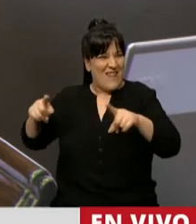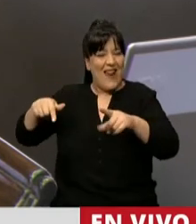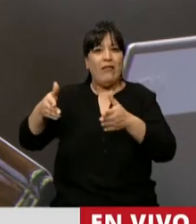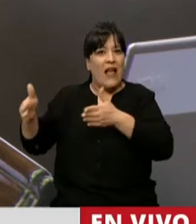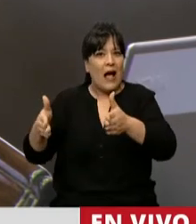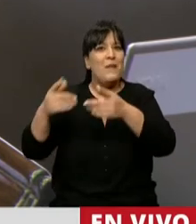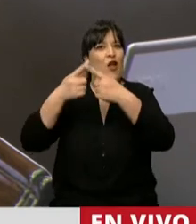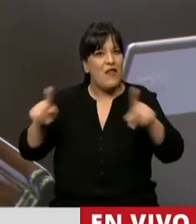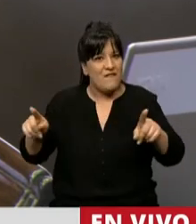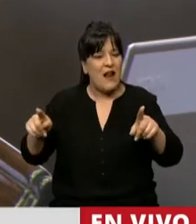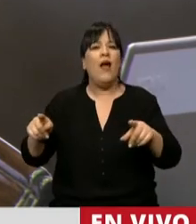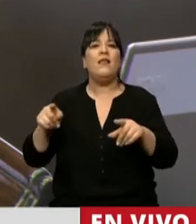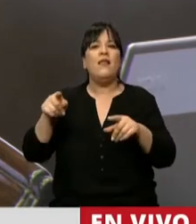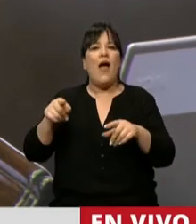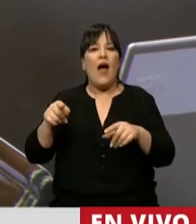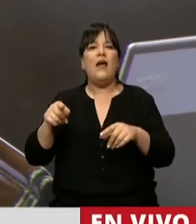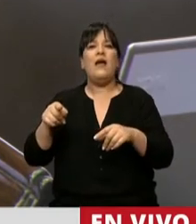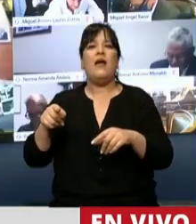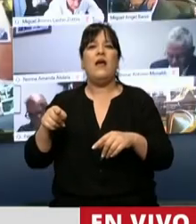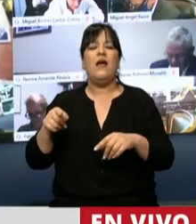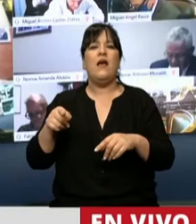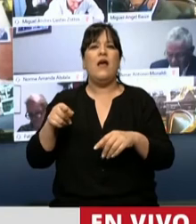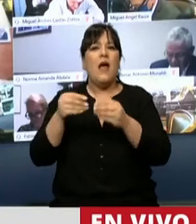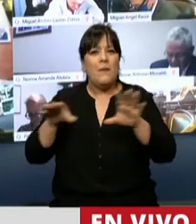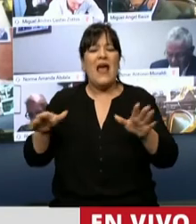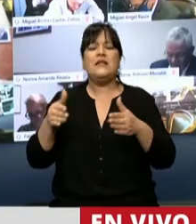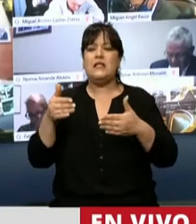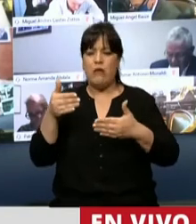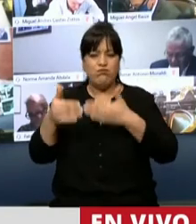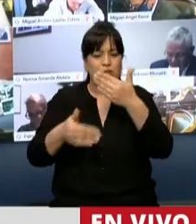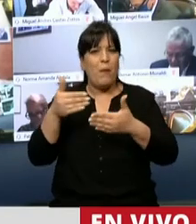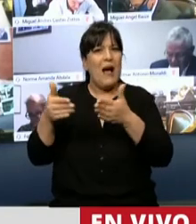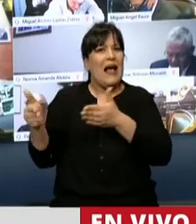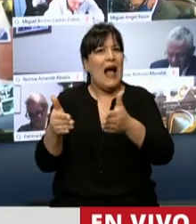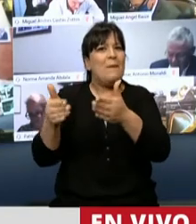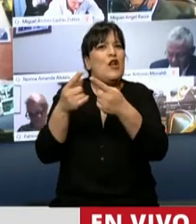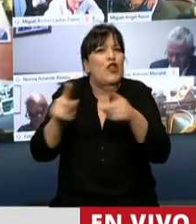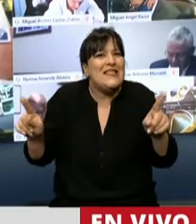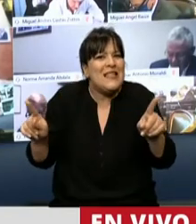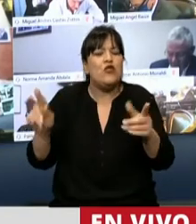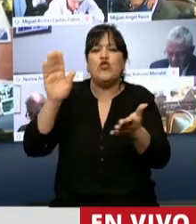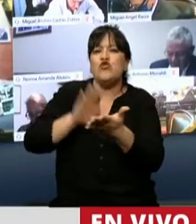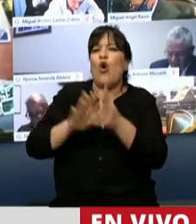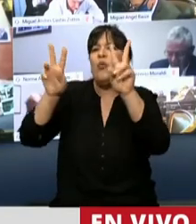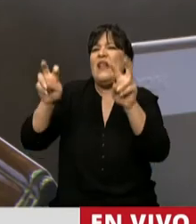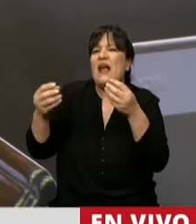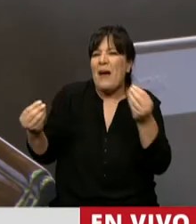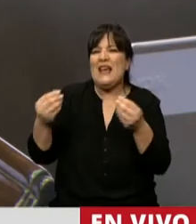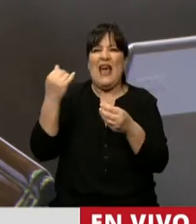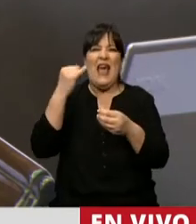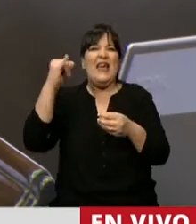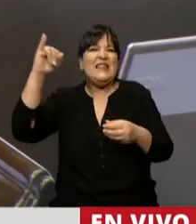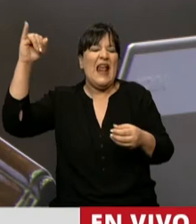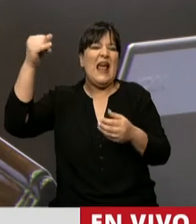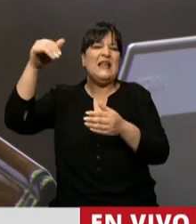tratado de marcar, no tratado, habíamos empezado a marcar un camino distinto desde el punto de vista de la baja de interés,